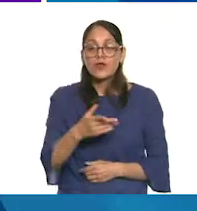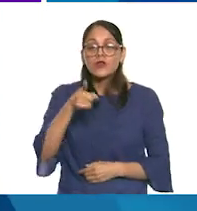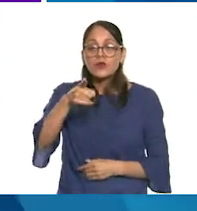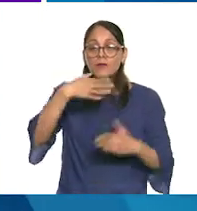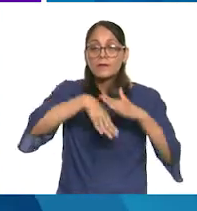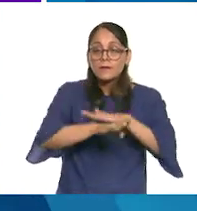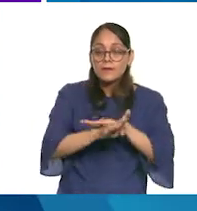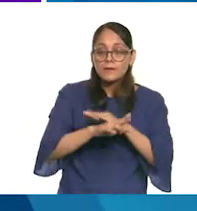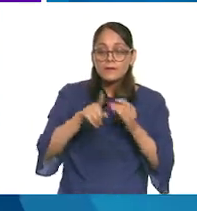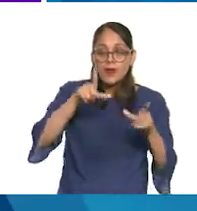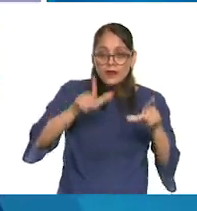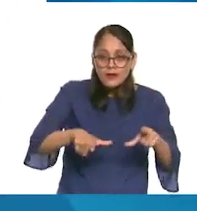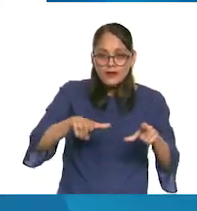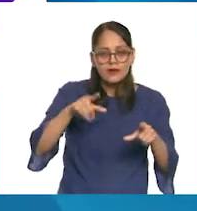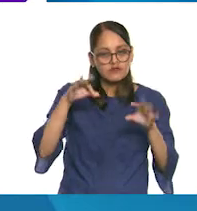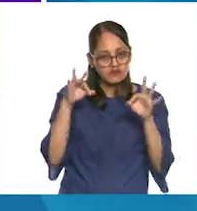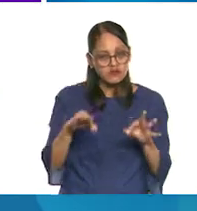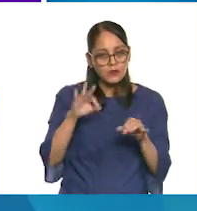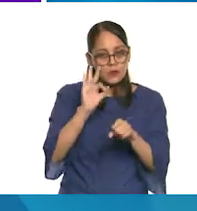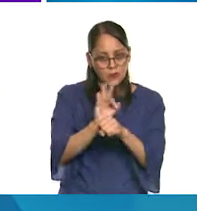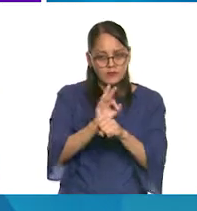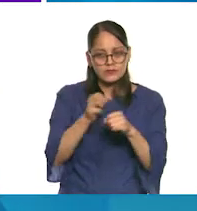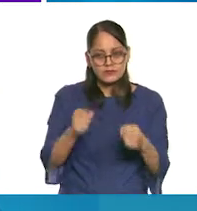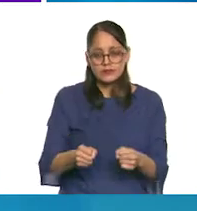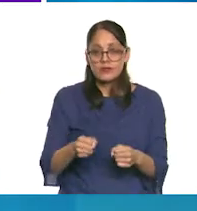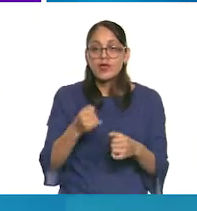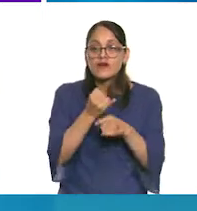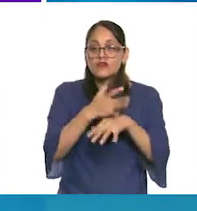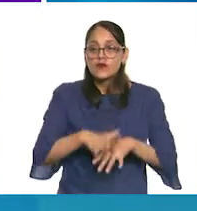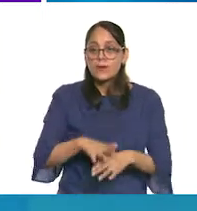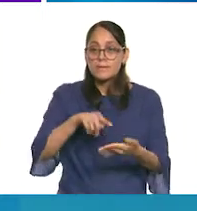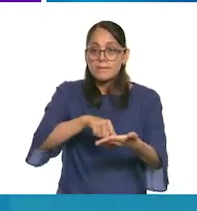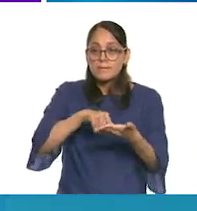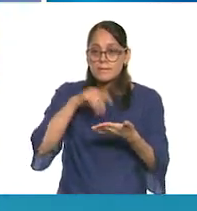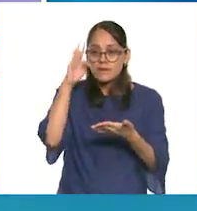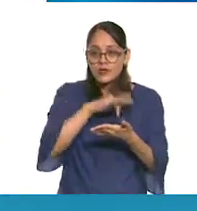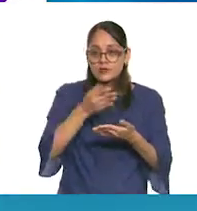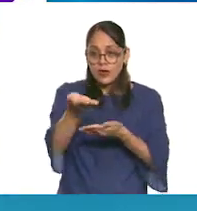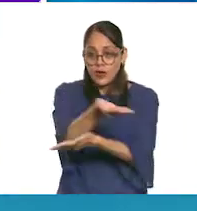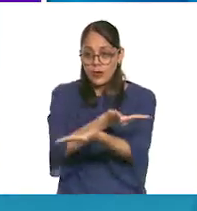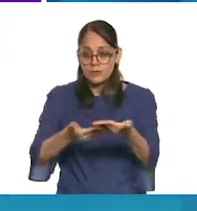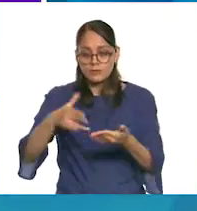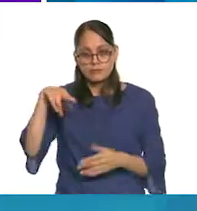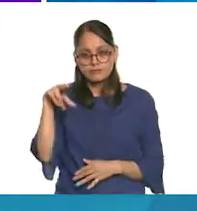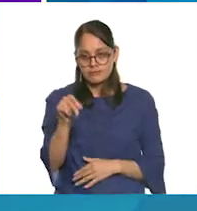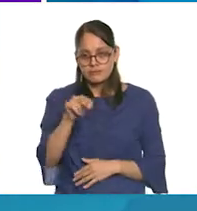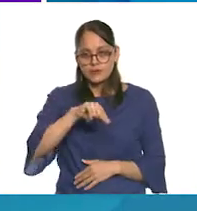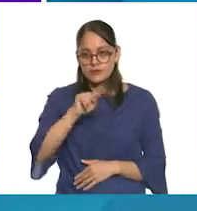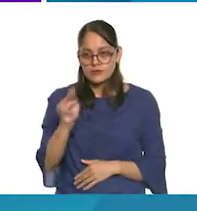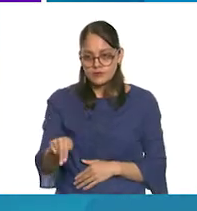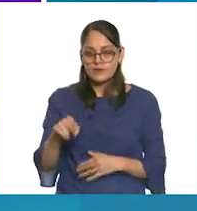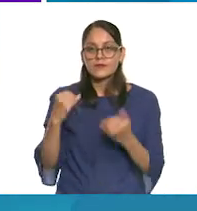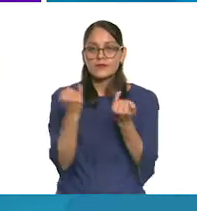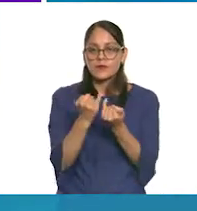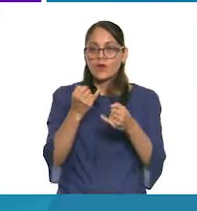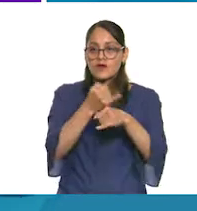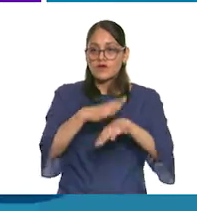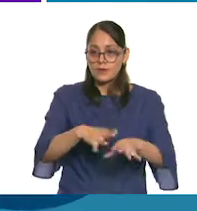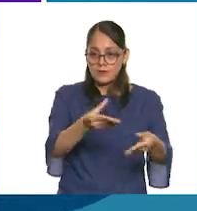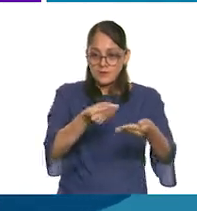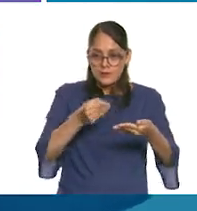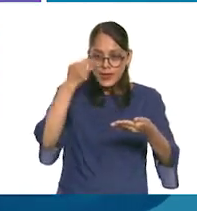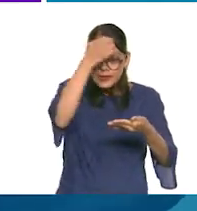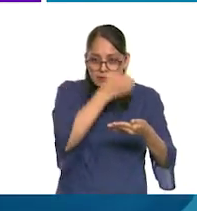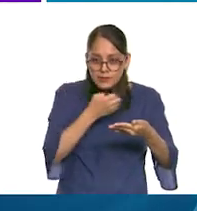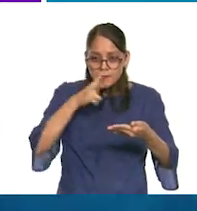visitas sean seguras, nunca compartas contenidos falsos, y valida siempre la información que consultas.